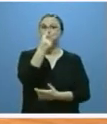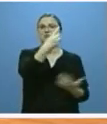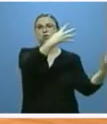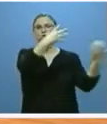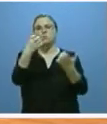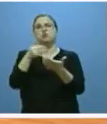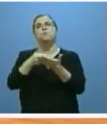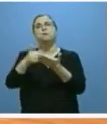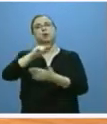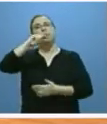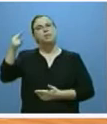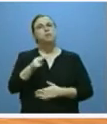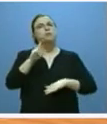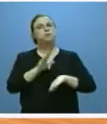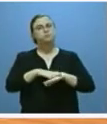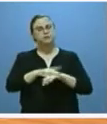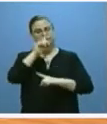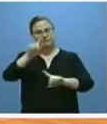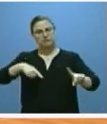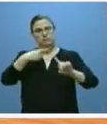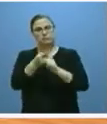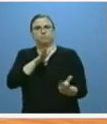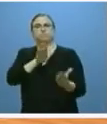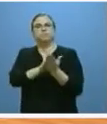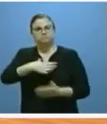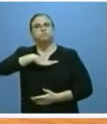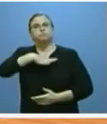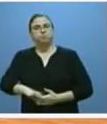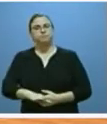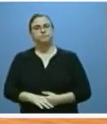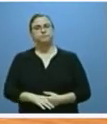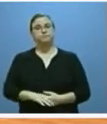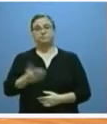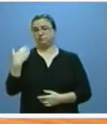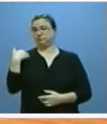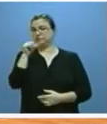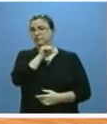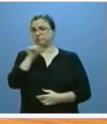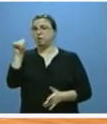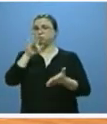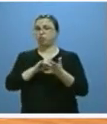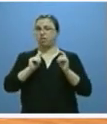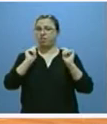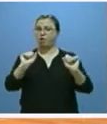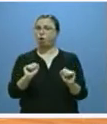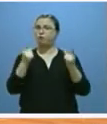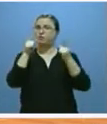de euros para afrontar la próxima campaña. La pasada semana hemos declarado la situación excepcional de la